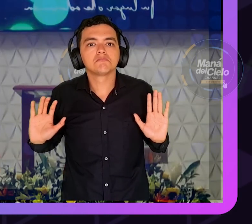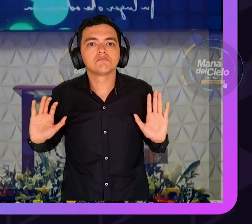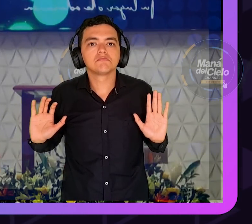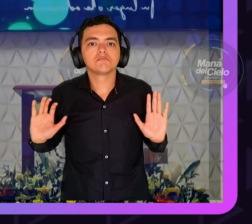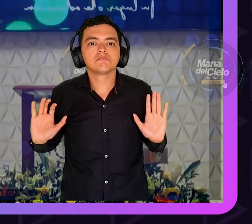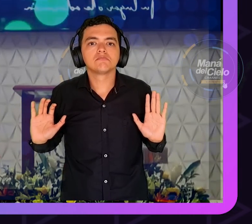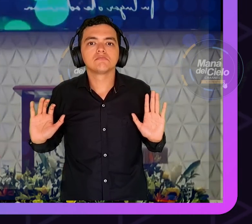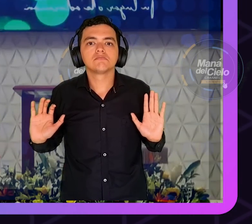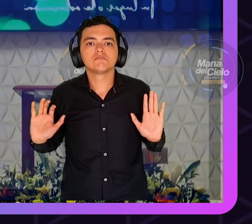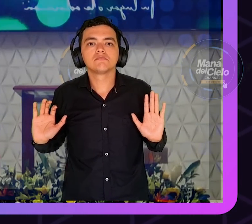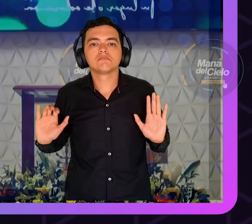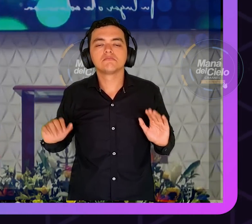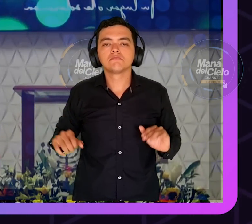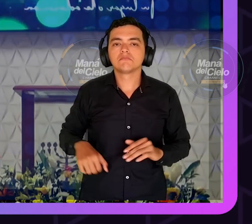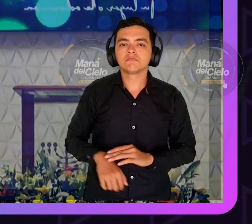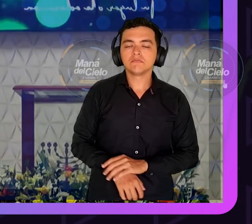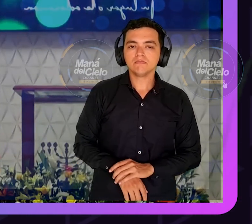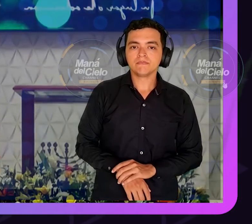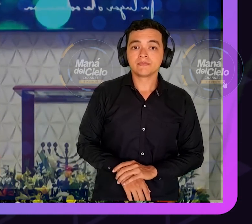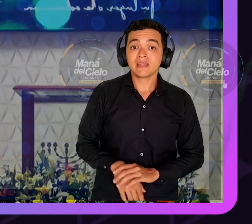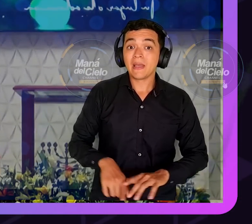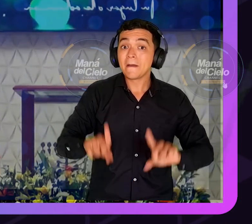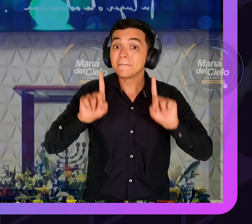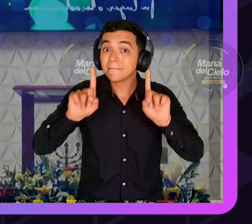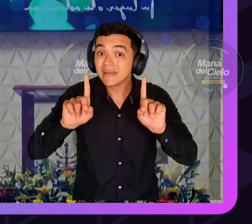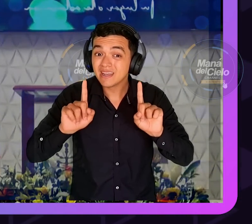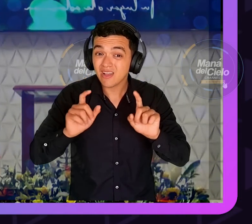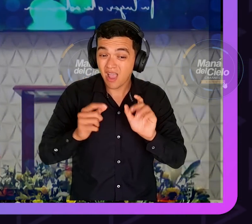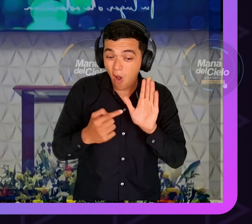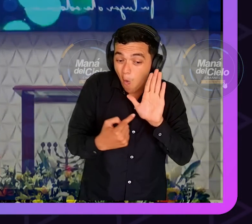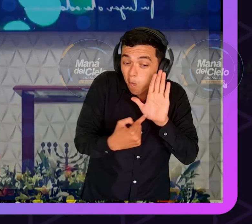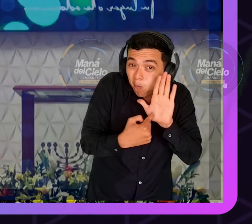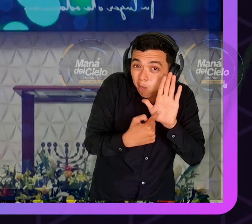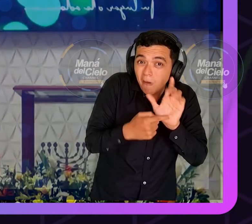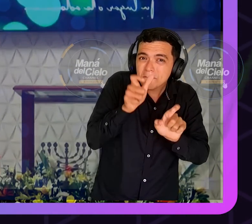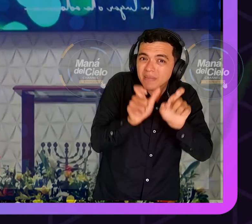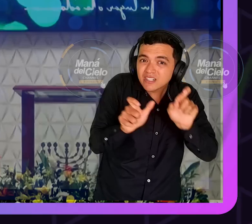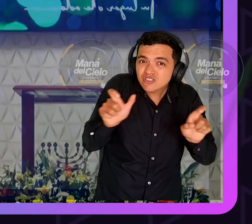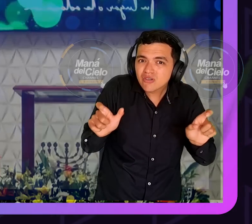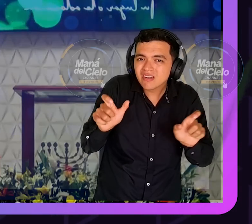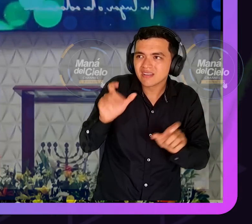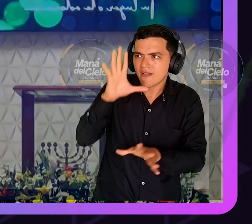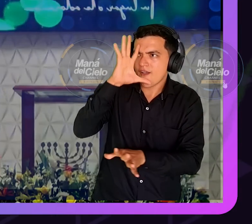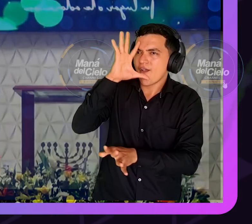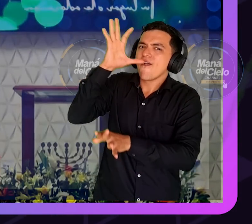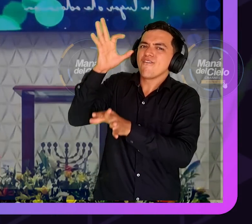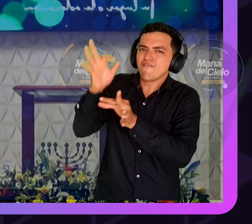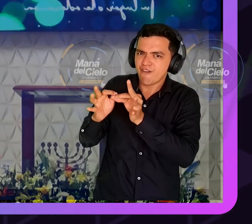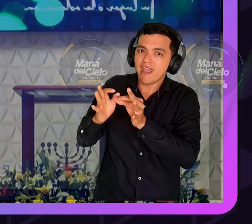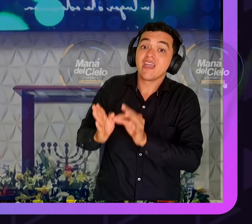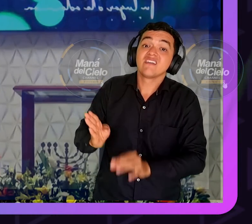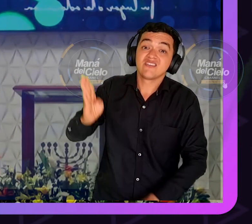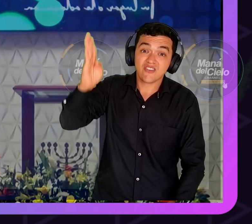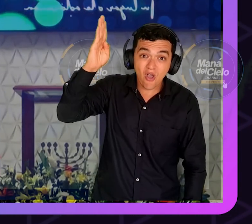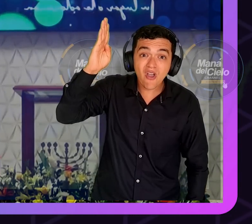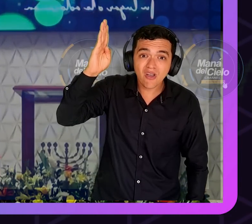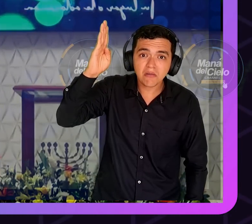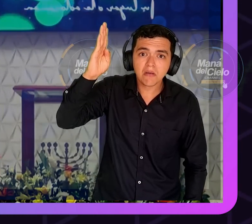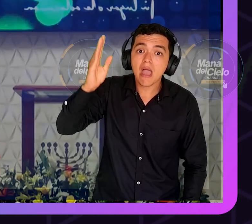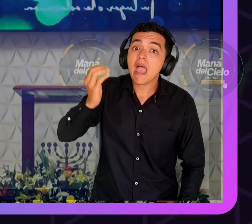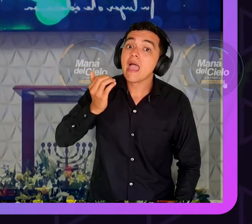hermano que esto es una iglesia piloto eso fue aquí aquí hicimos plan piloto casi todo lo que hay en educación cristiana nacional se probó aquí primero